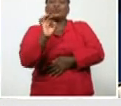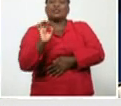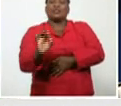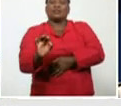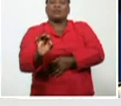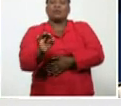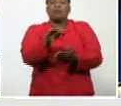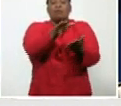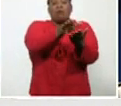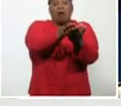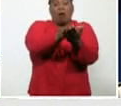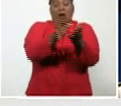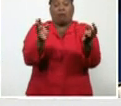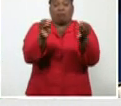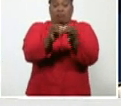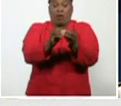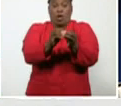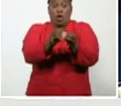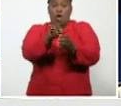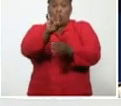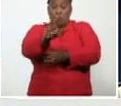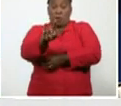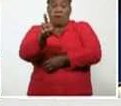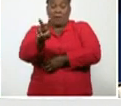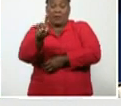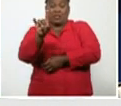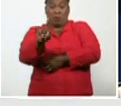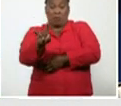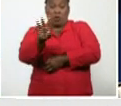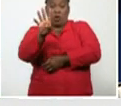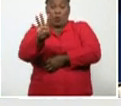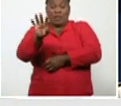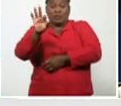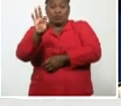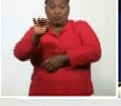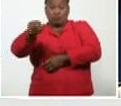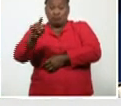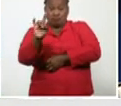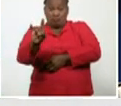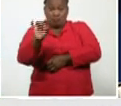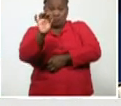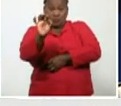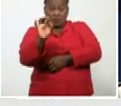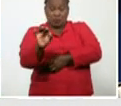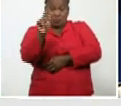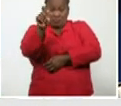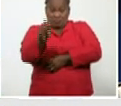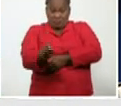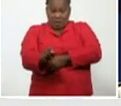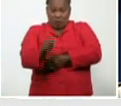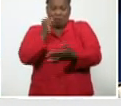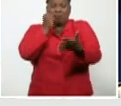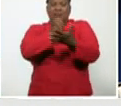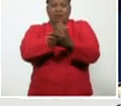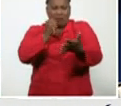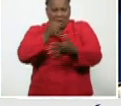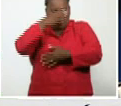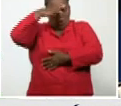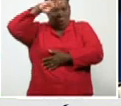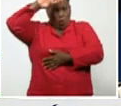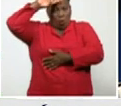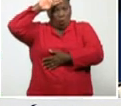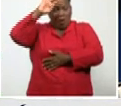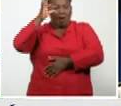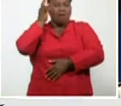acumulado, 929, o sea, el 48,9% de las personas que se han confirmado en Cuba pertenecen al